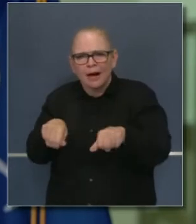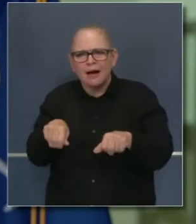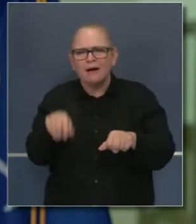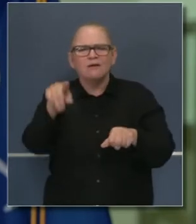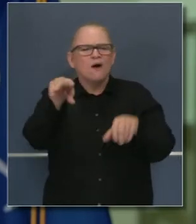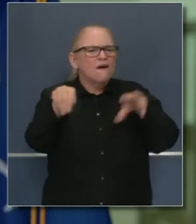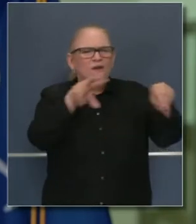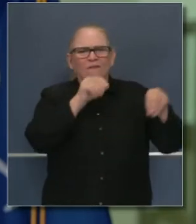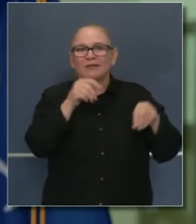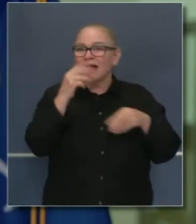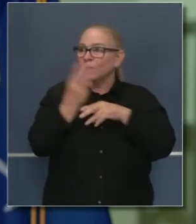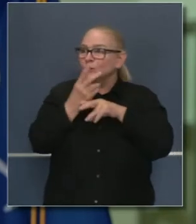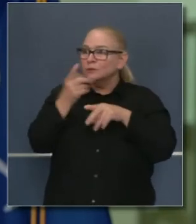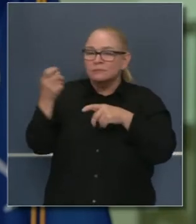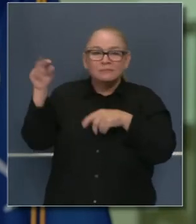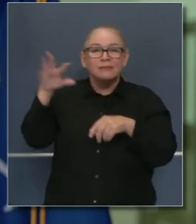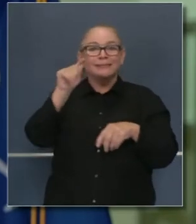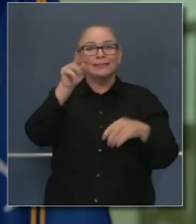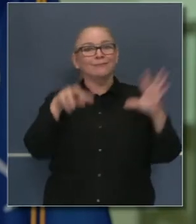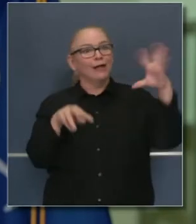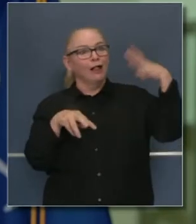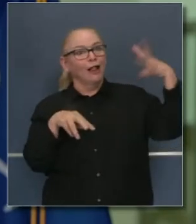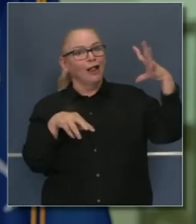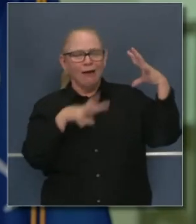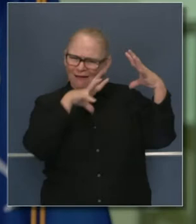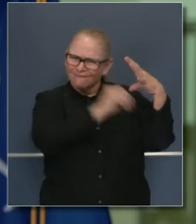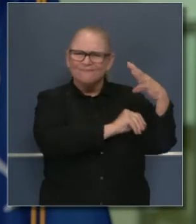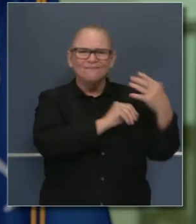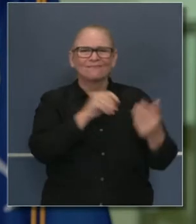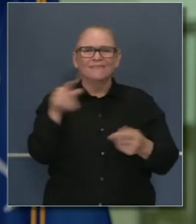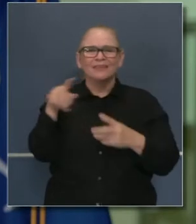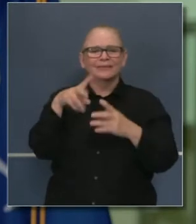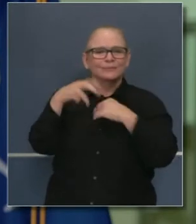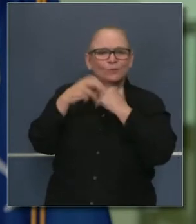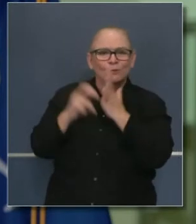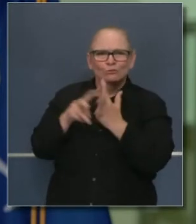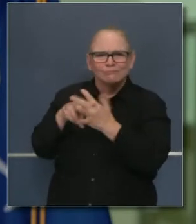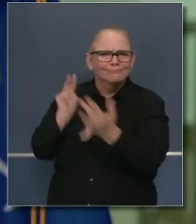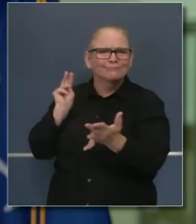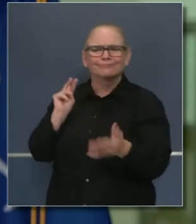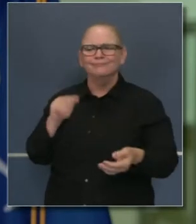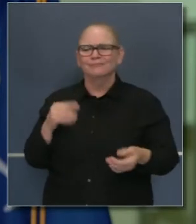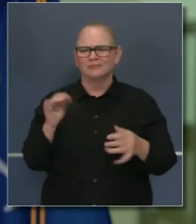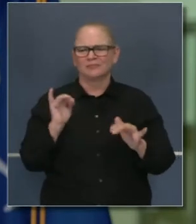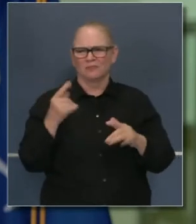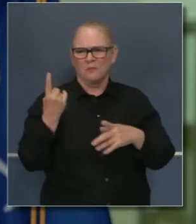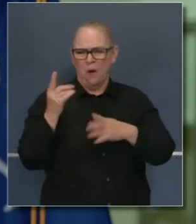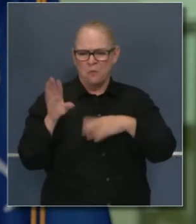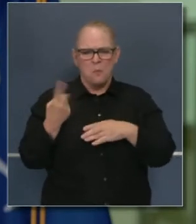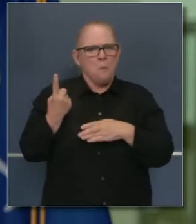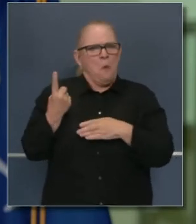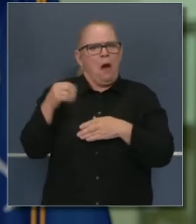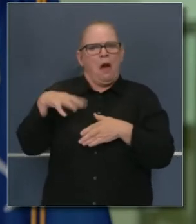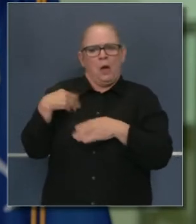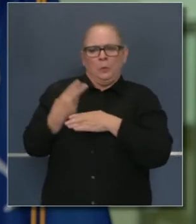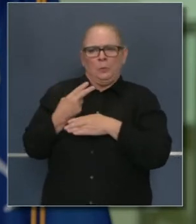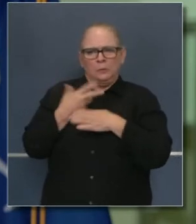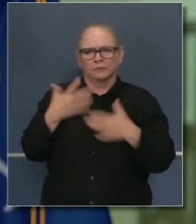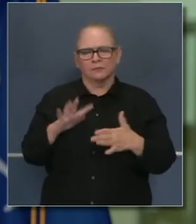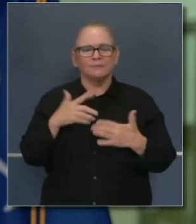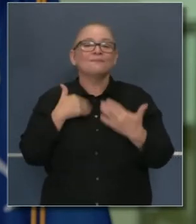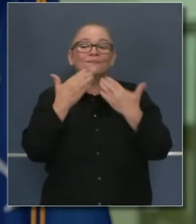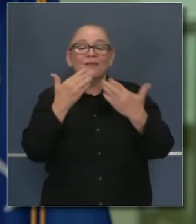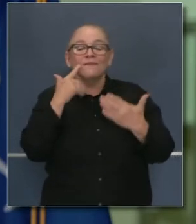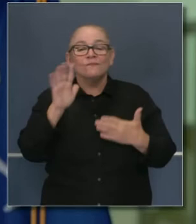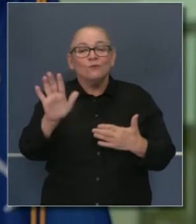apagar todas las luces innecesarias en lo posible y quiero agradecerles por todo lo que han hecho en las